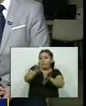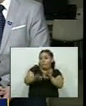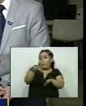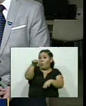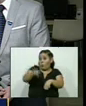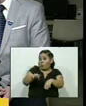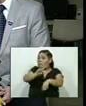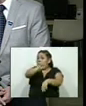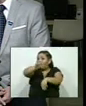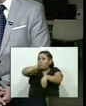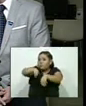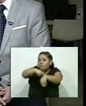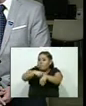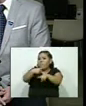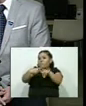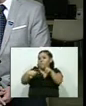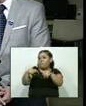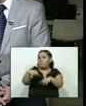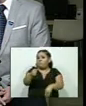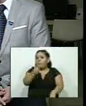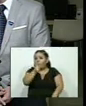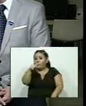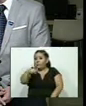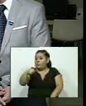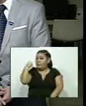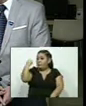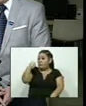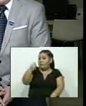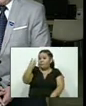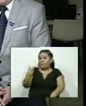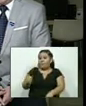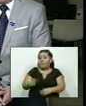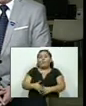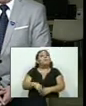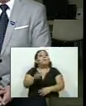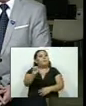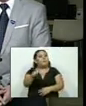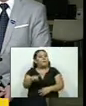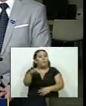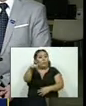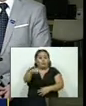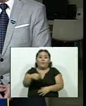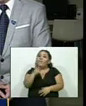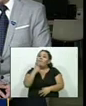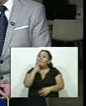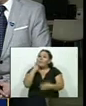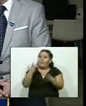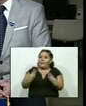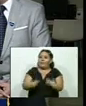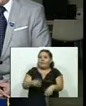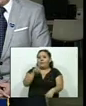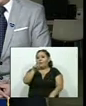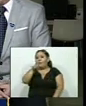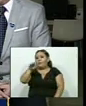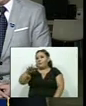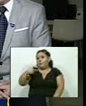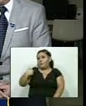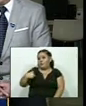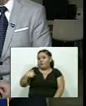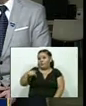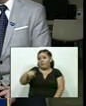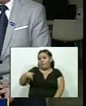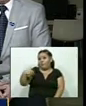la próxima hora y media las noticias más importantes de este día. Así es, estamos en el viernes, viernes ya 15 de noviembre de